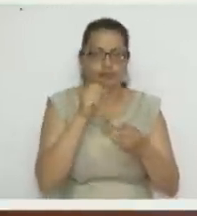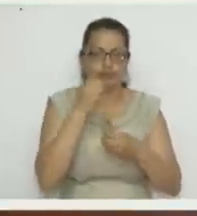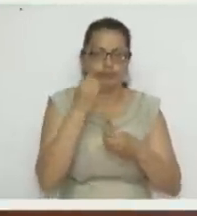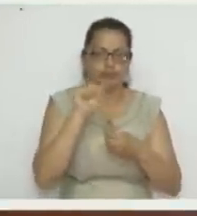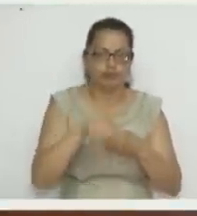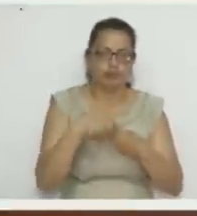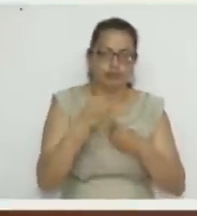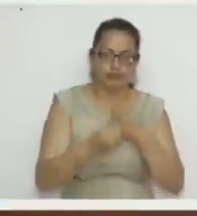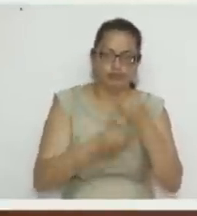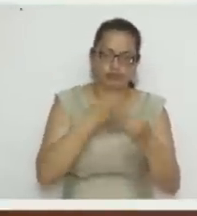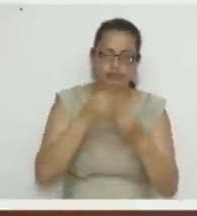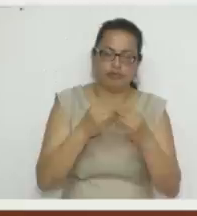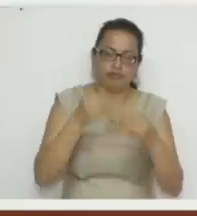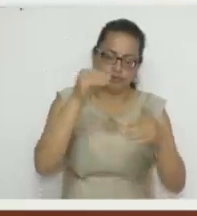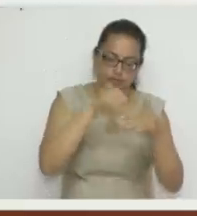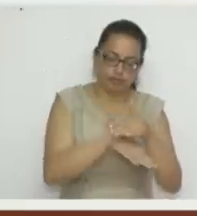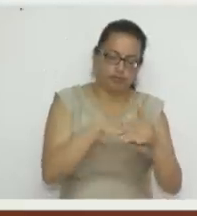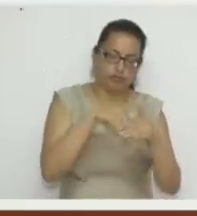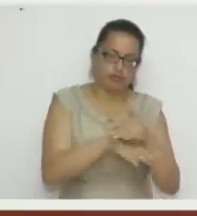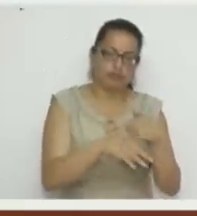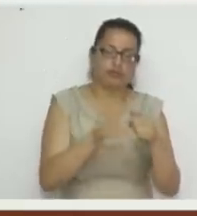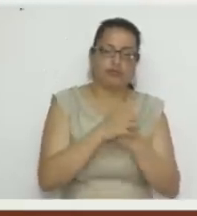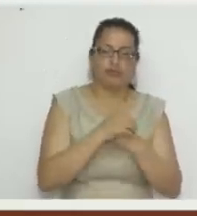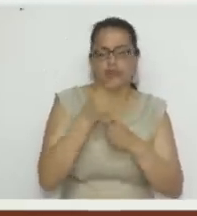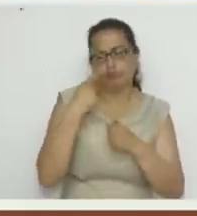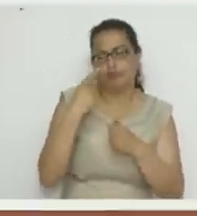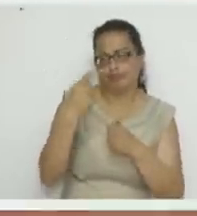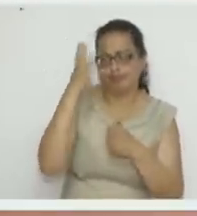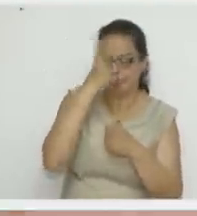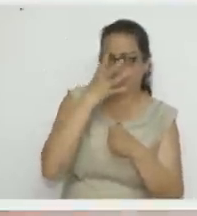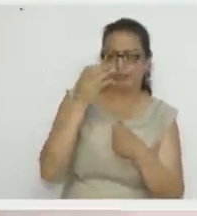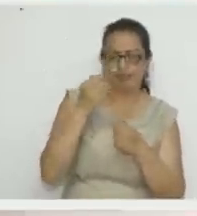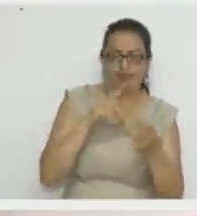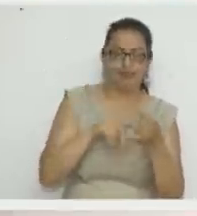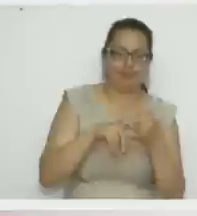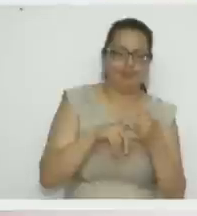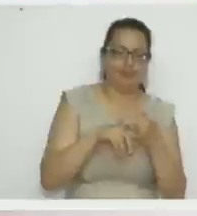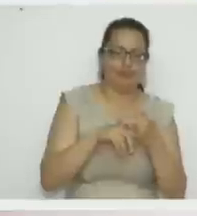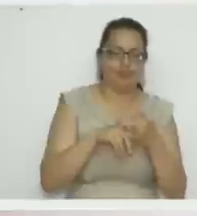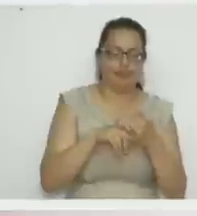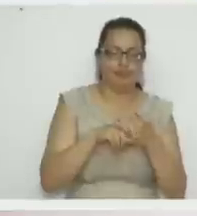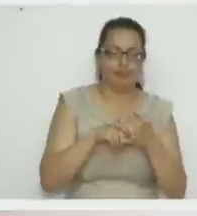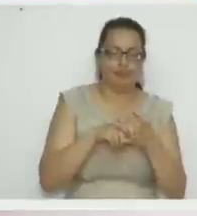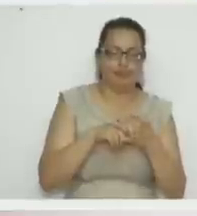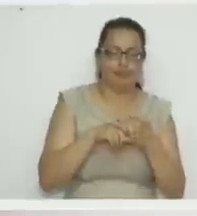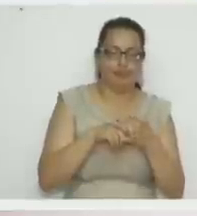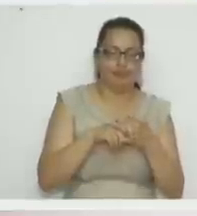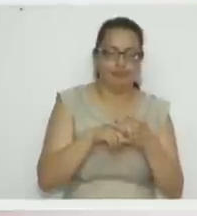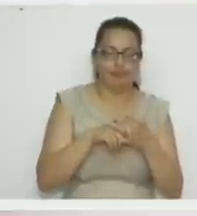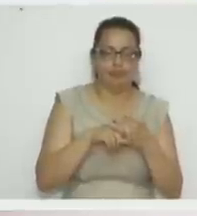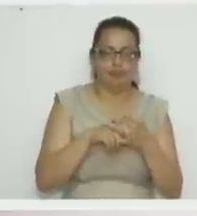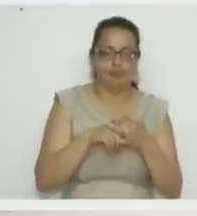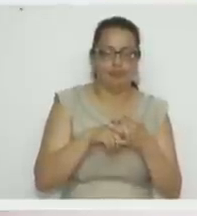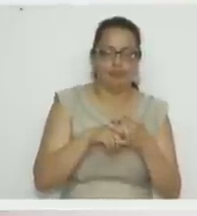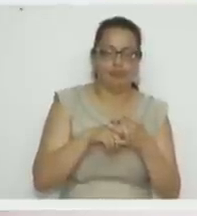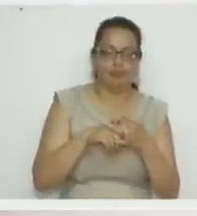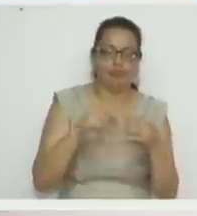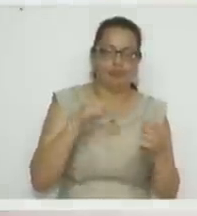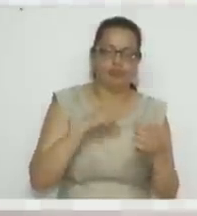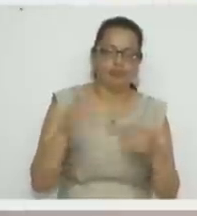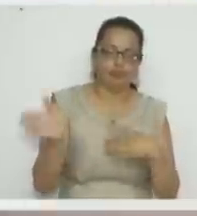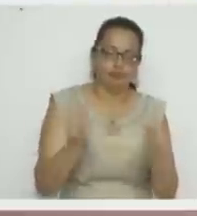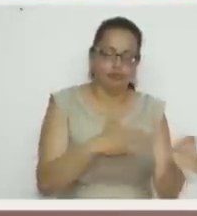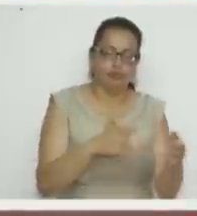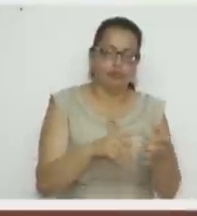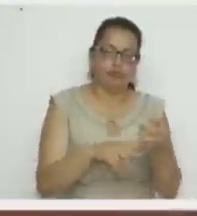hacer también bolsitas, ¿cierto, profe? Sí, mira. Para amor y amistad se pueden hacer ahí las, esta figura, tenemos esta,